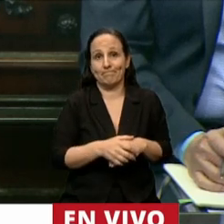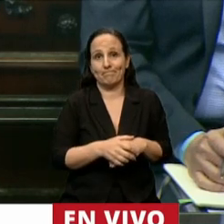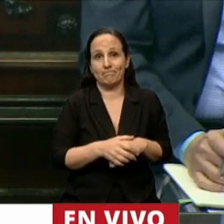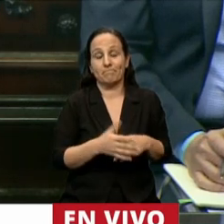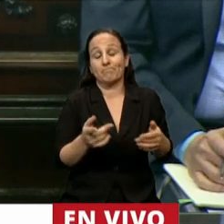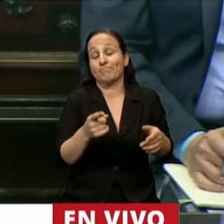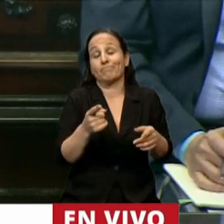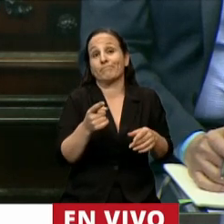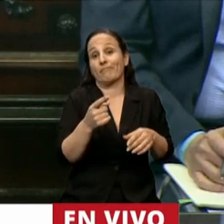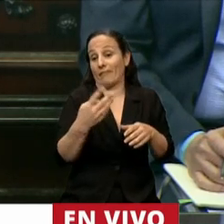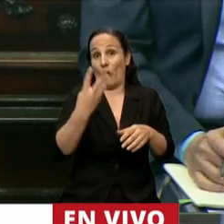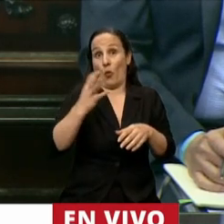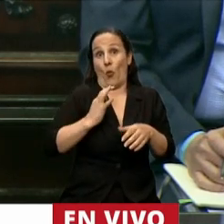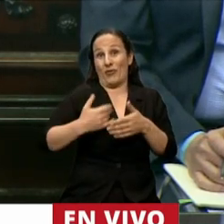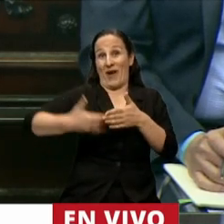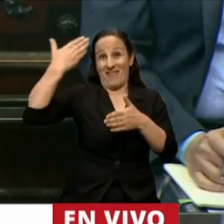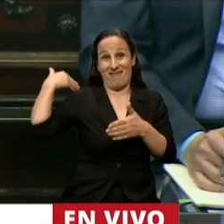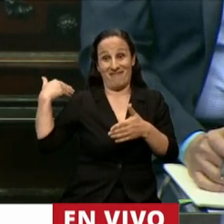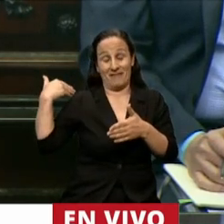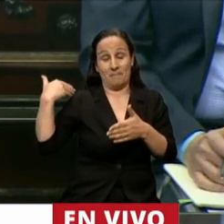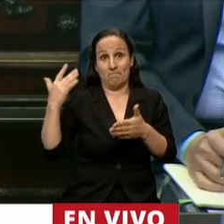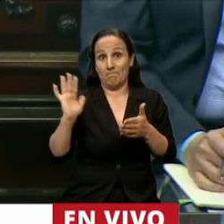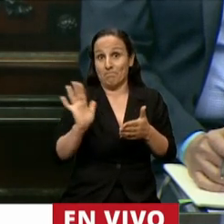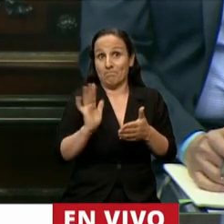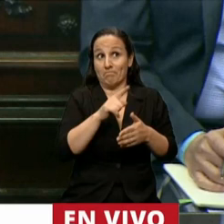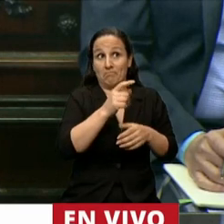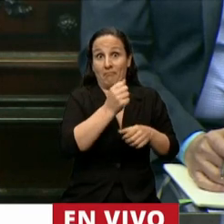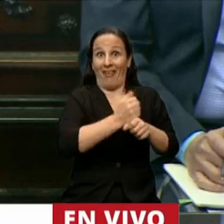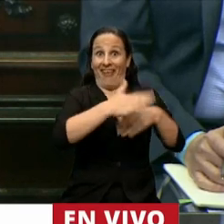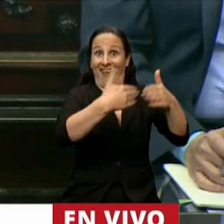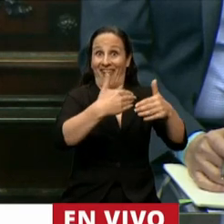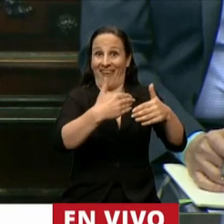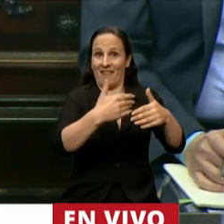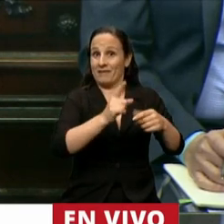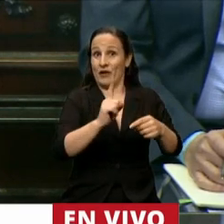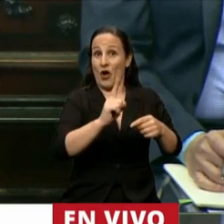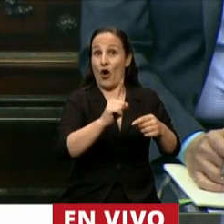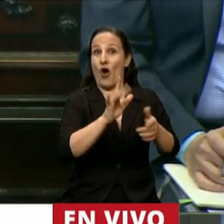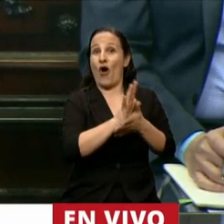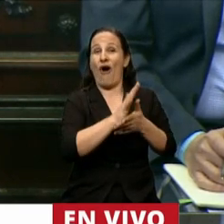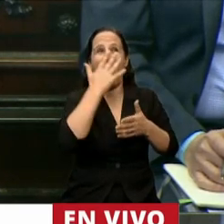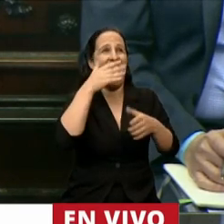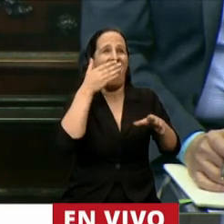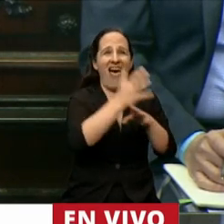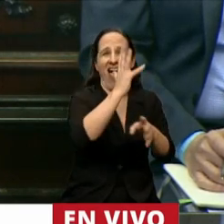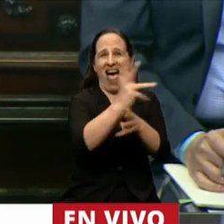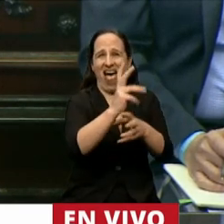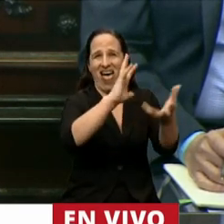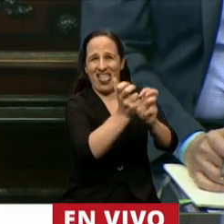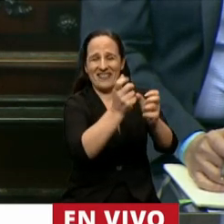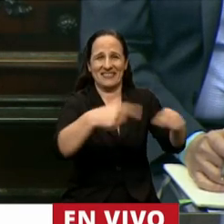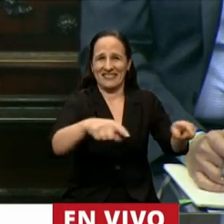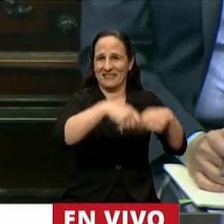por estos cuatro años donde no se puso en funcionamiento terminó vandalizado. pero es